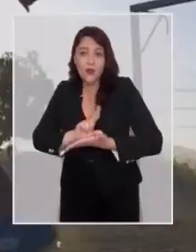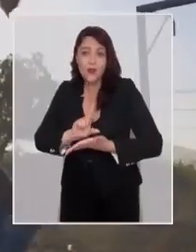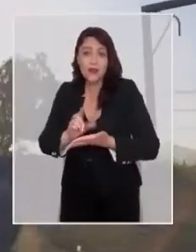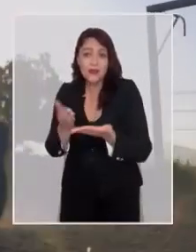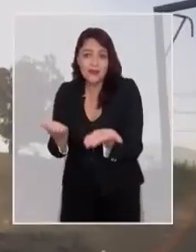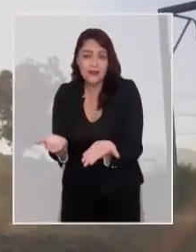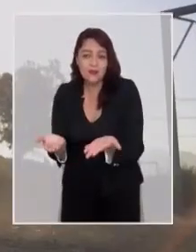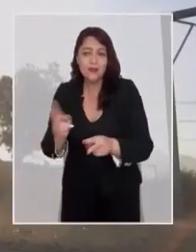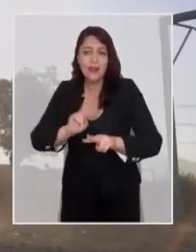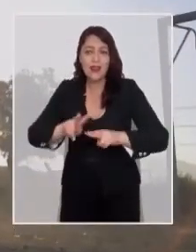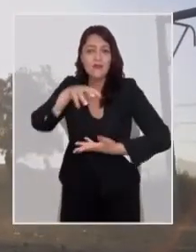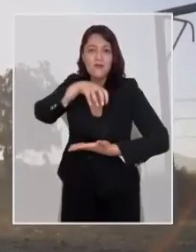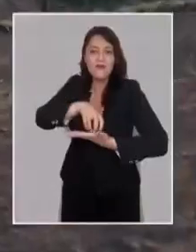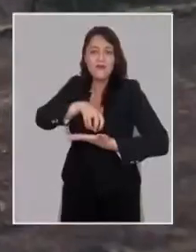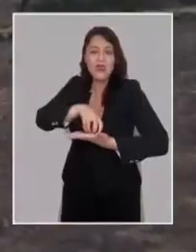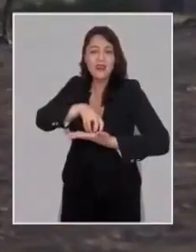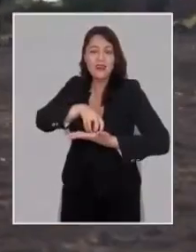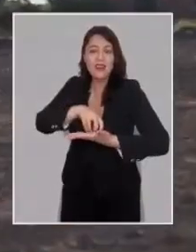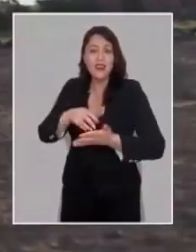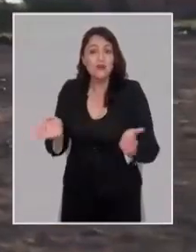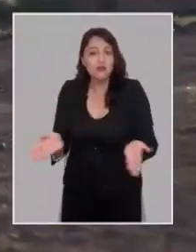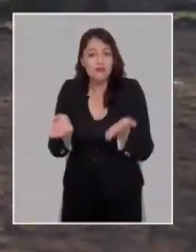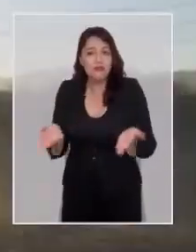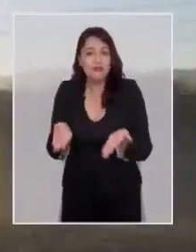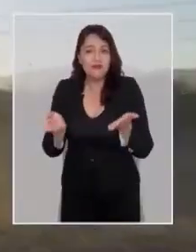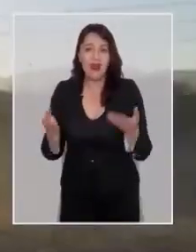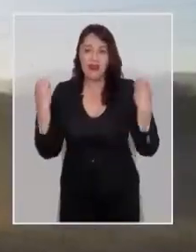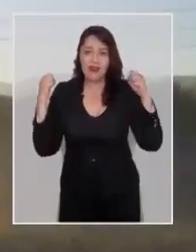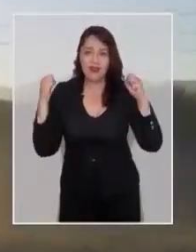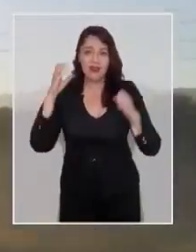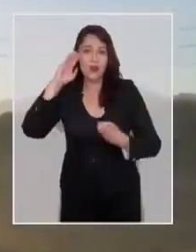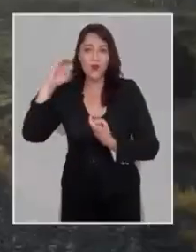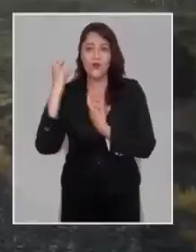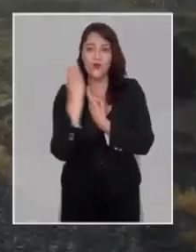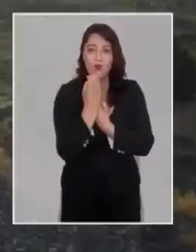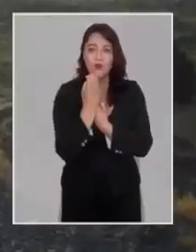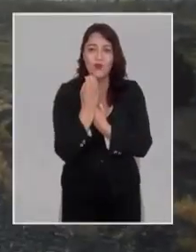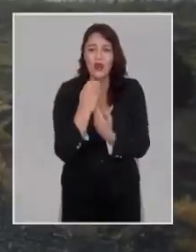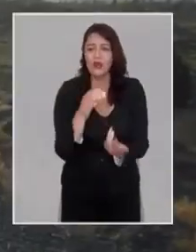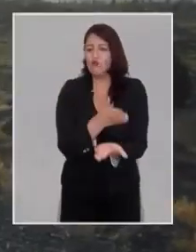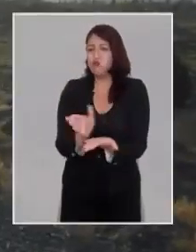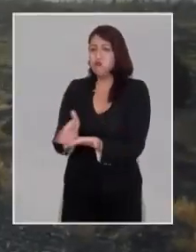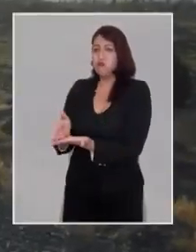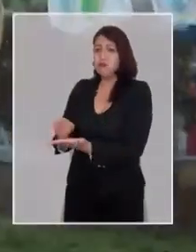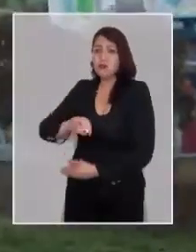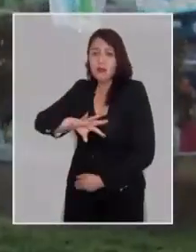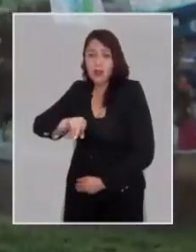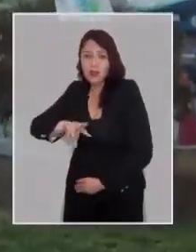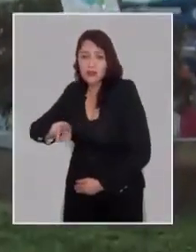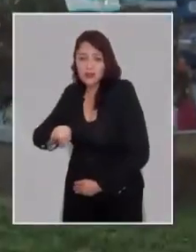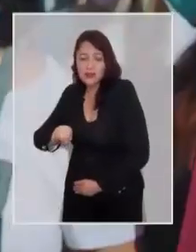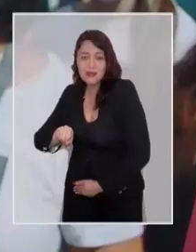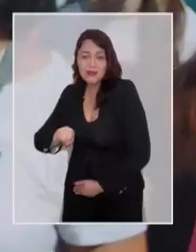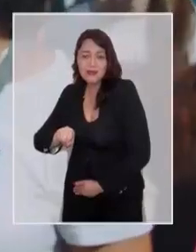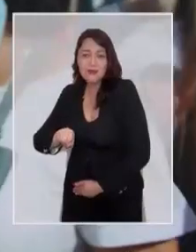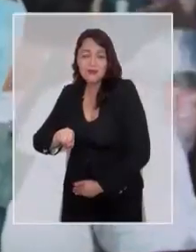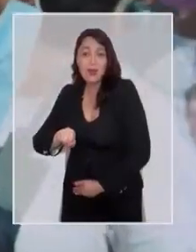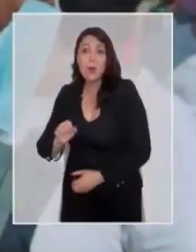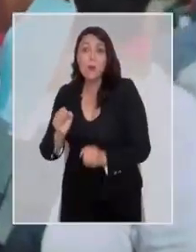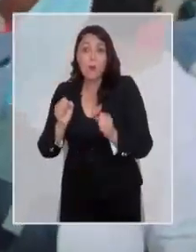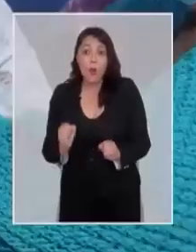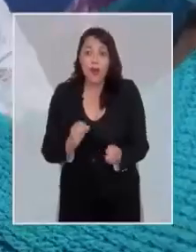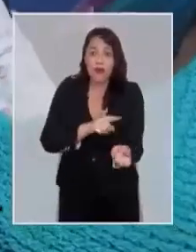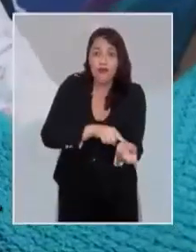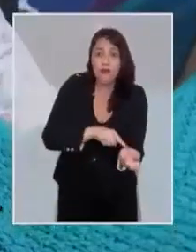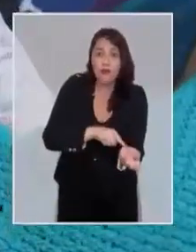Aquí, en un lugar como este, crearemos parques, fomentaremos el deporte y la cultura, para ir arrebatándole cada vez más espacios a la